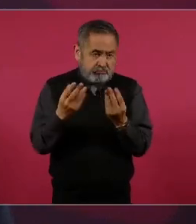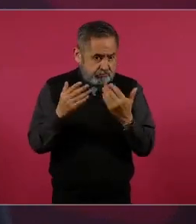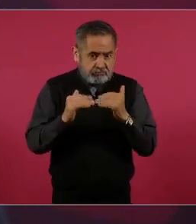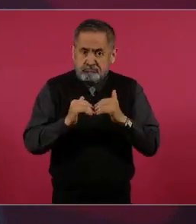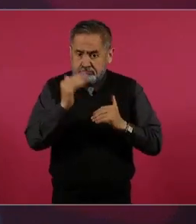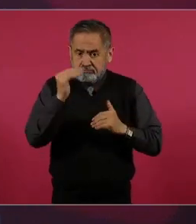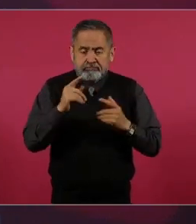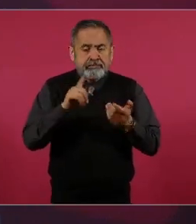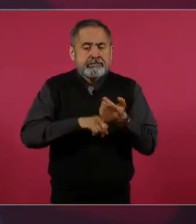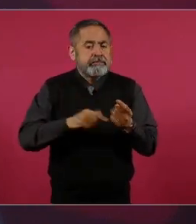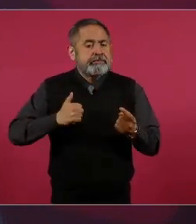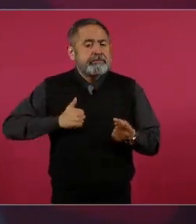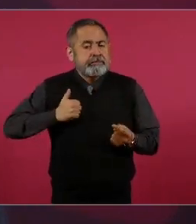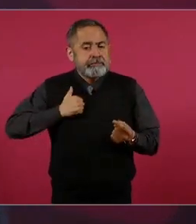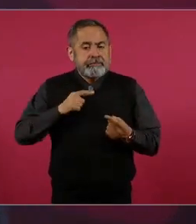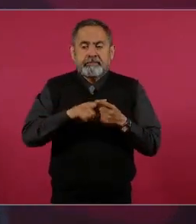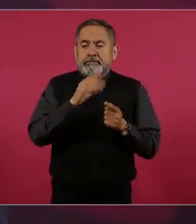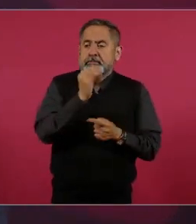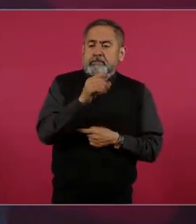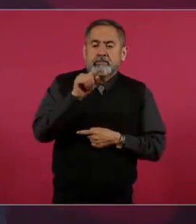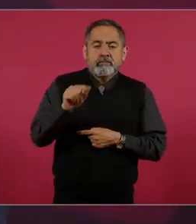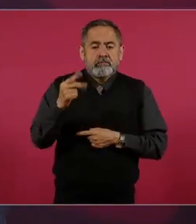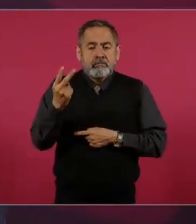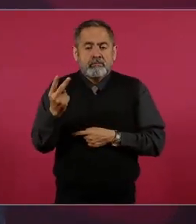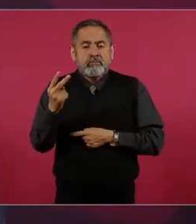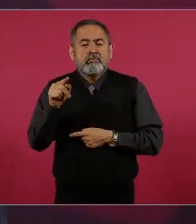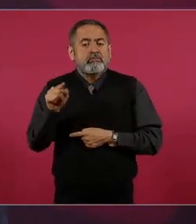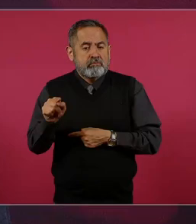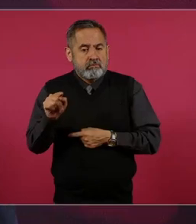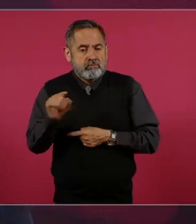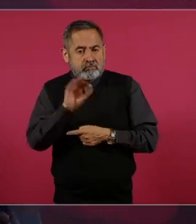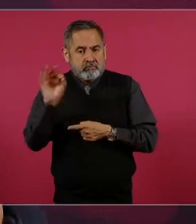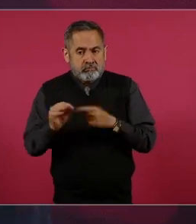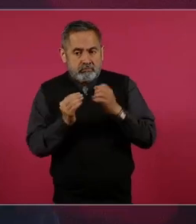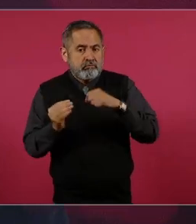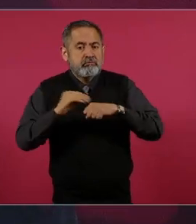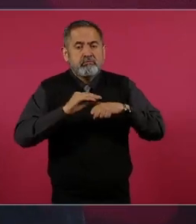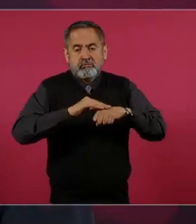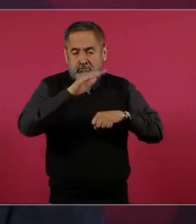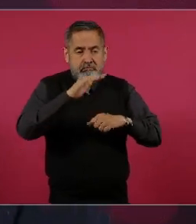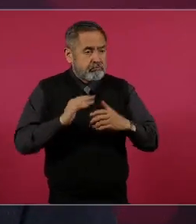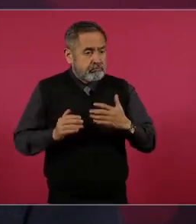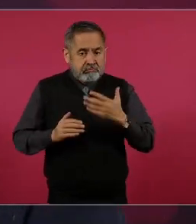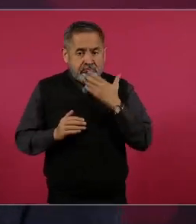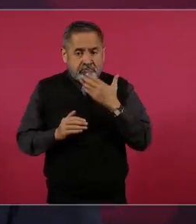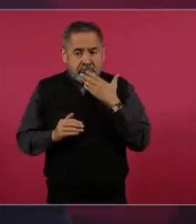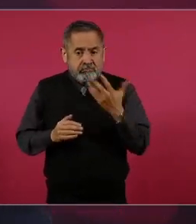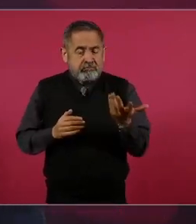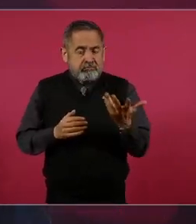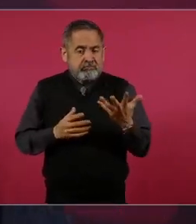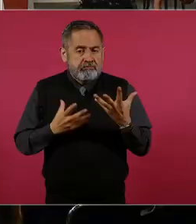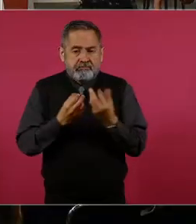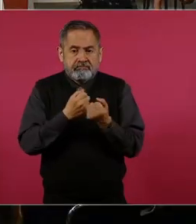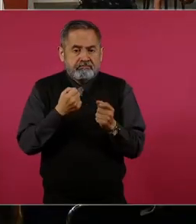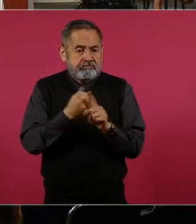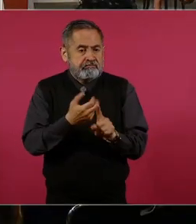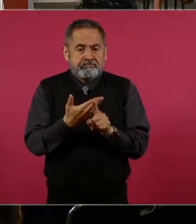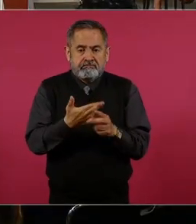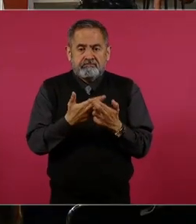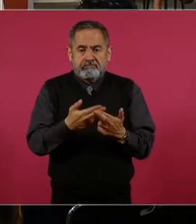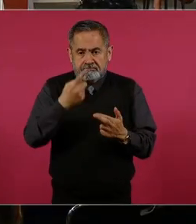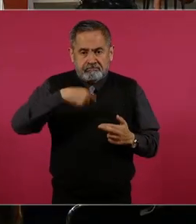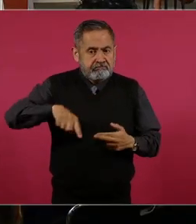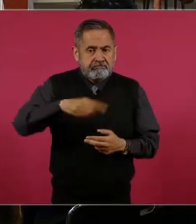y en Canadá 0.2 puntos porcentuales. Muy fuertes impactos para los tres